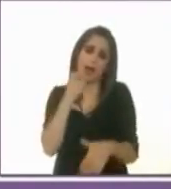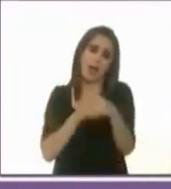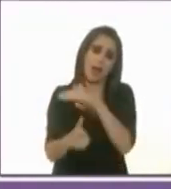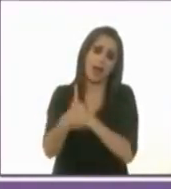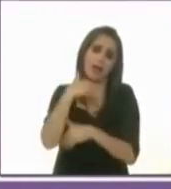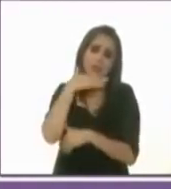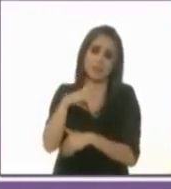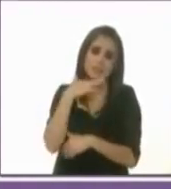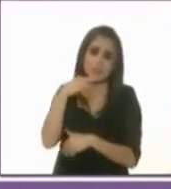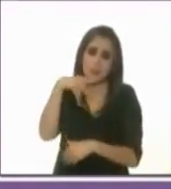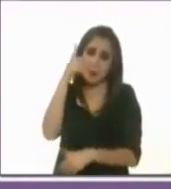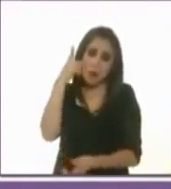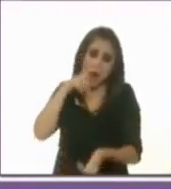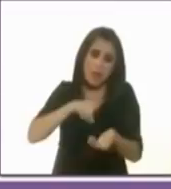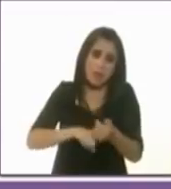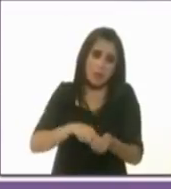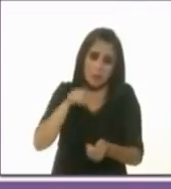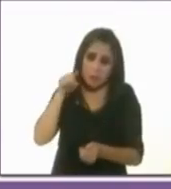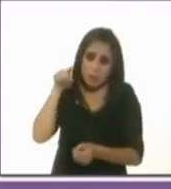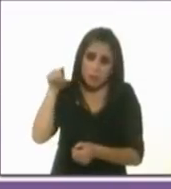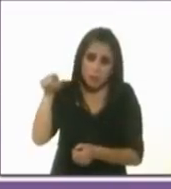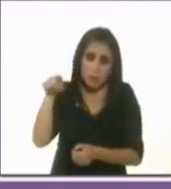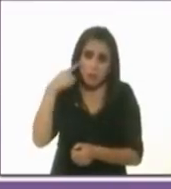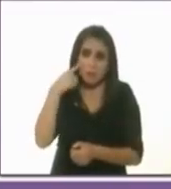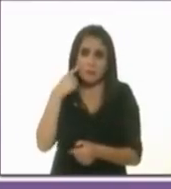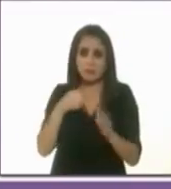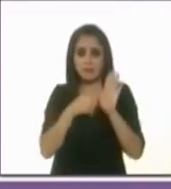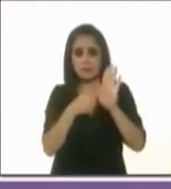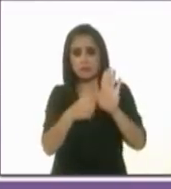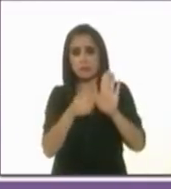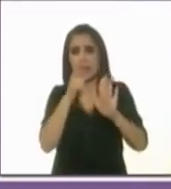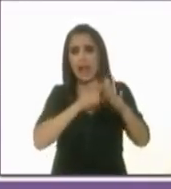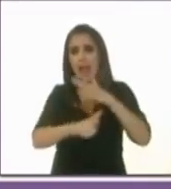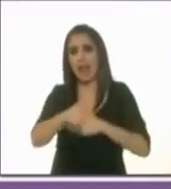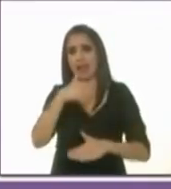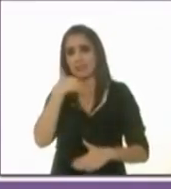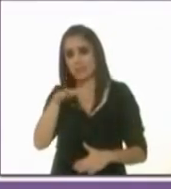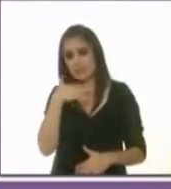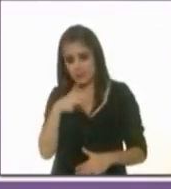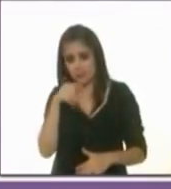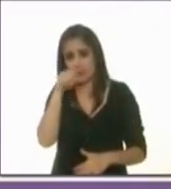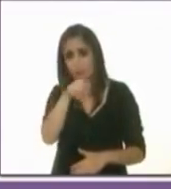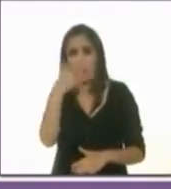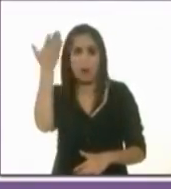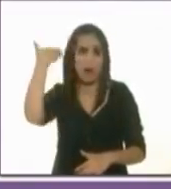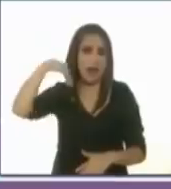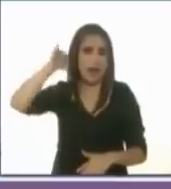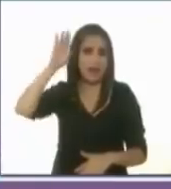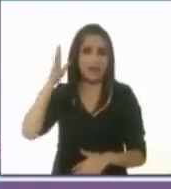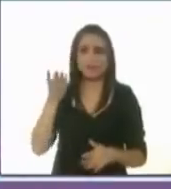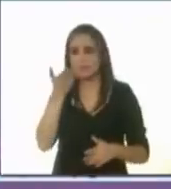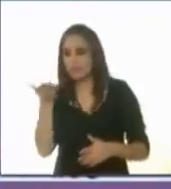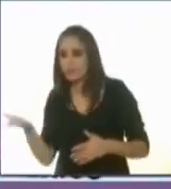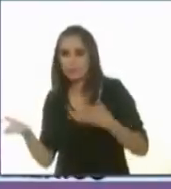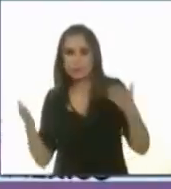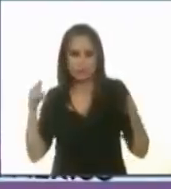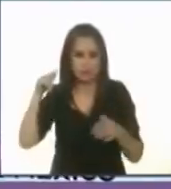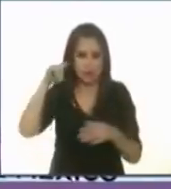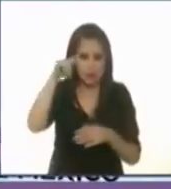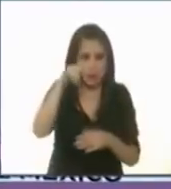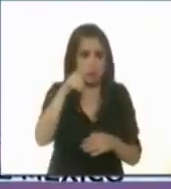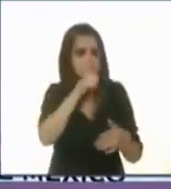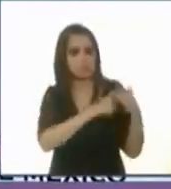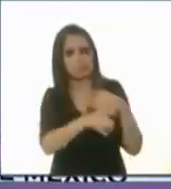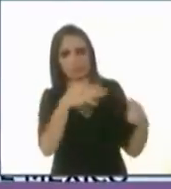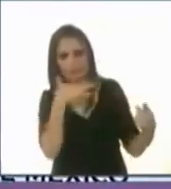¿Dónde has estado? El sello es la corrupción. Fuiste dirigente de sobrecargos, el sello es la corrupción.